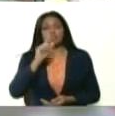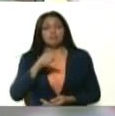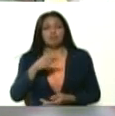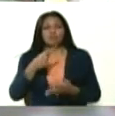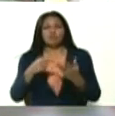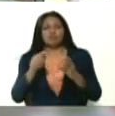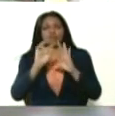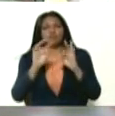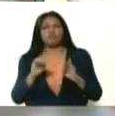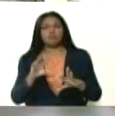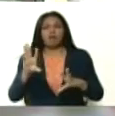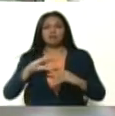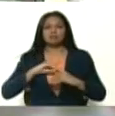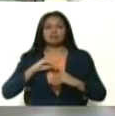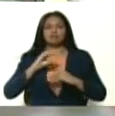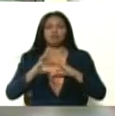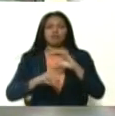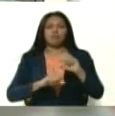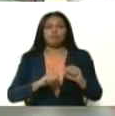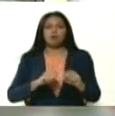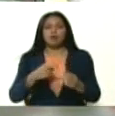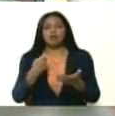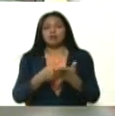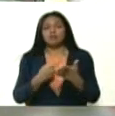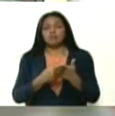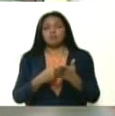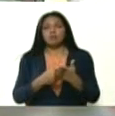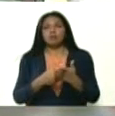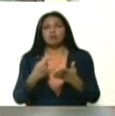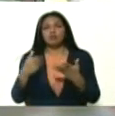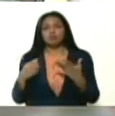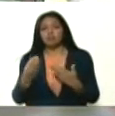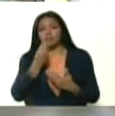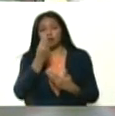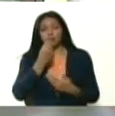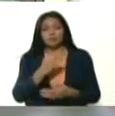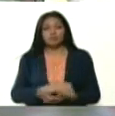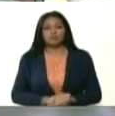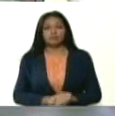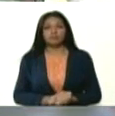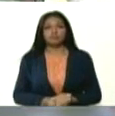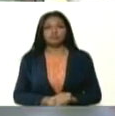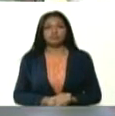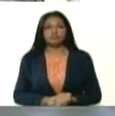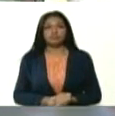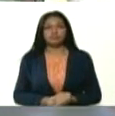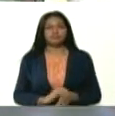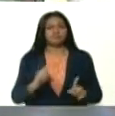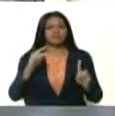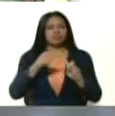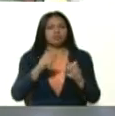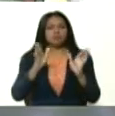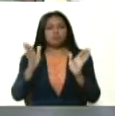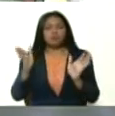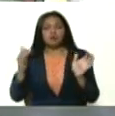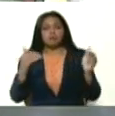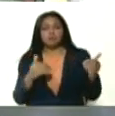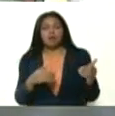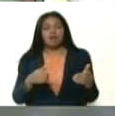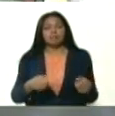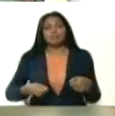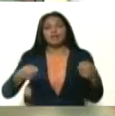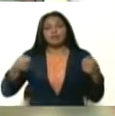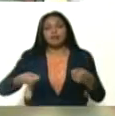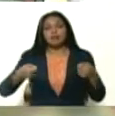la adquisición, los recursos financieros para adquirir los rubros alimenticios que serán destinados al abastecimiento del mercal